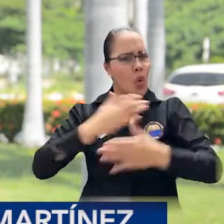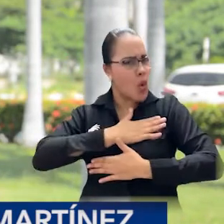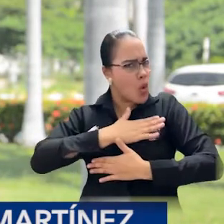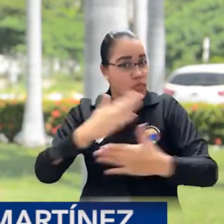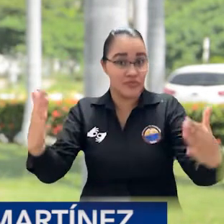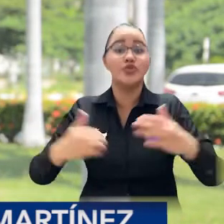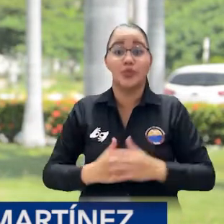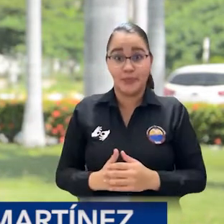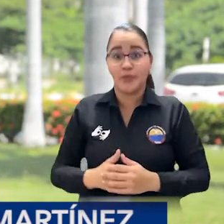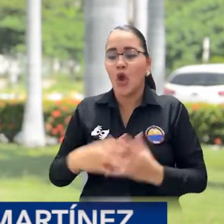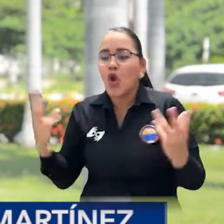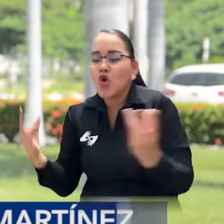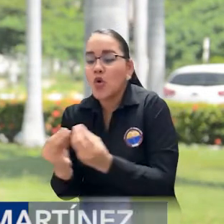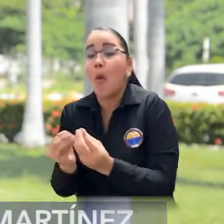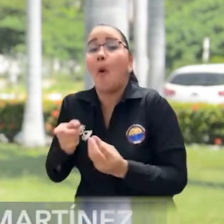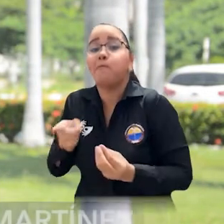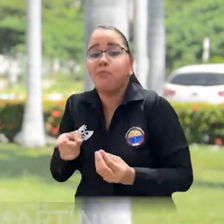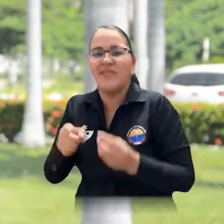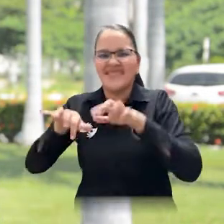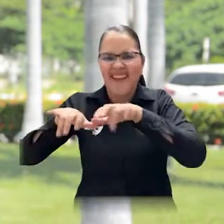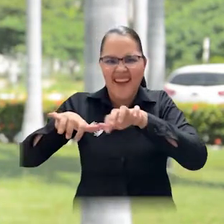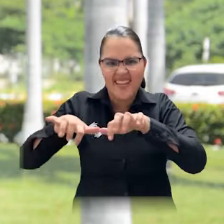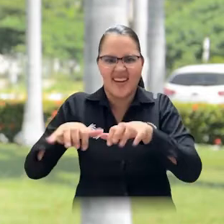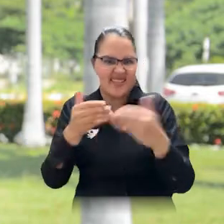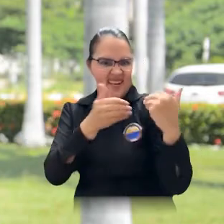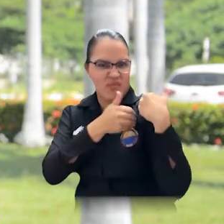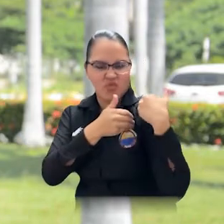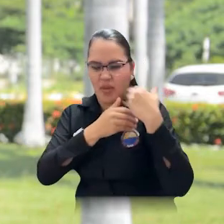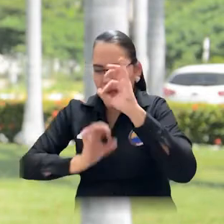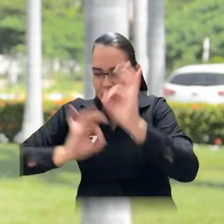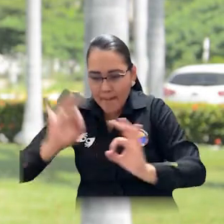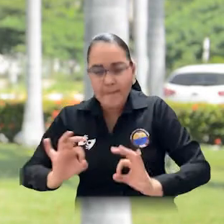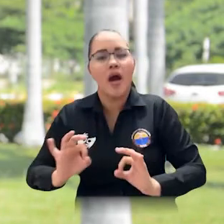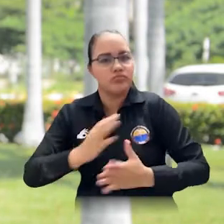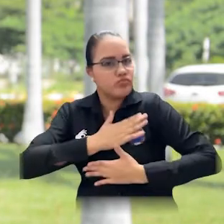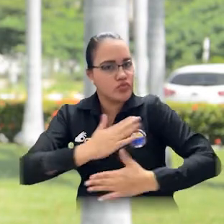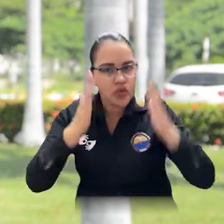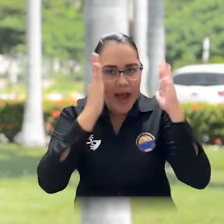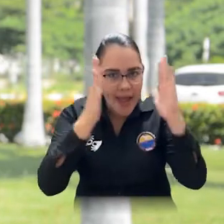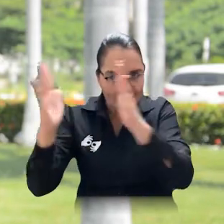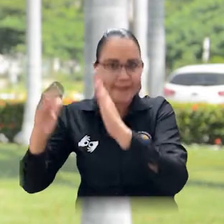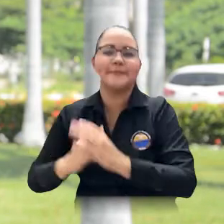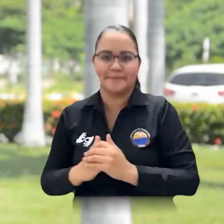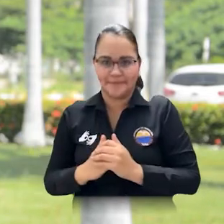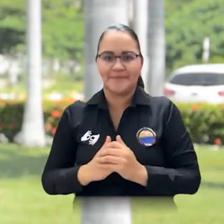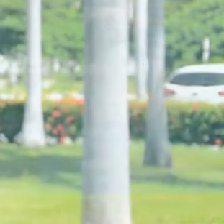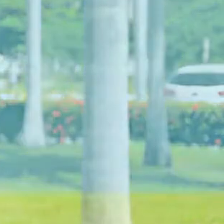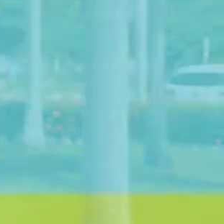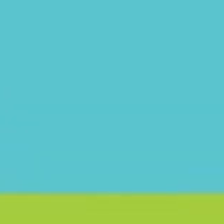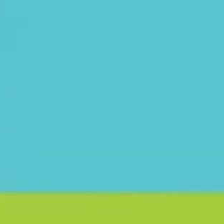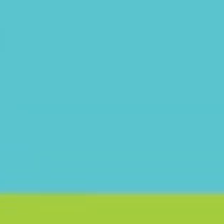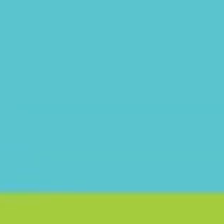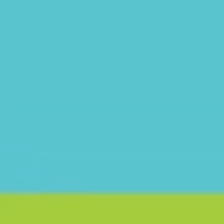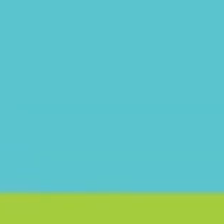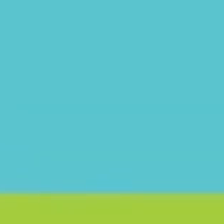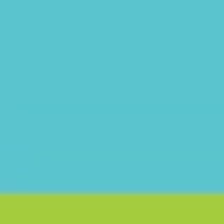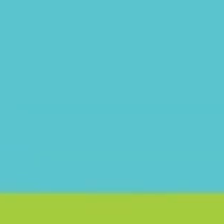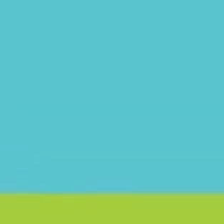Secretaría Técnica del Comité de Garantía de Consulta que está en cabeza de la Secretaría General de la Universidad del Magdalena.